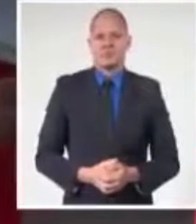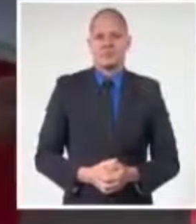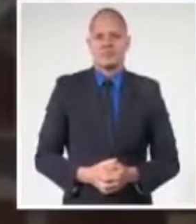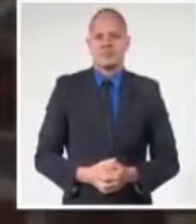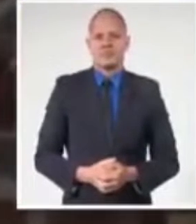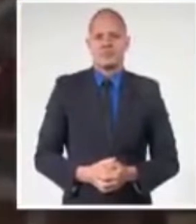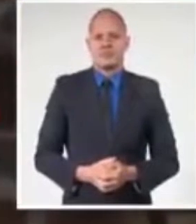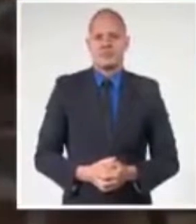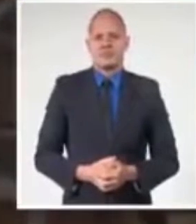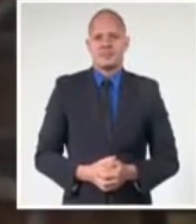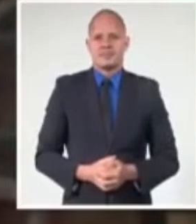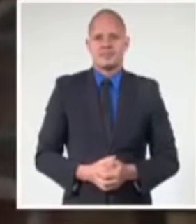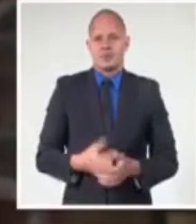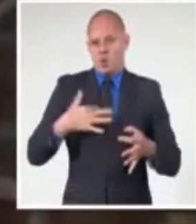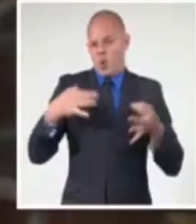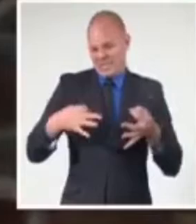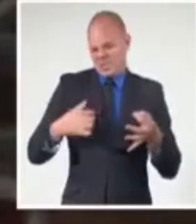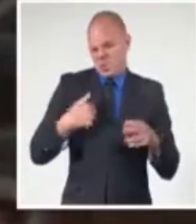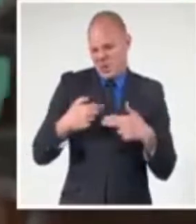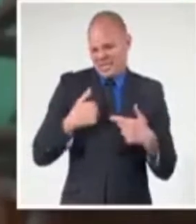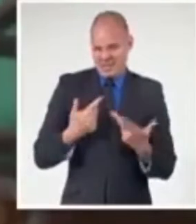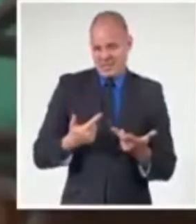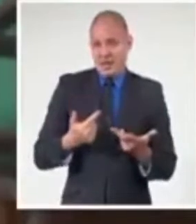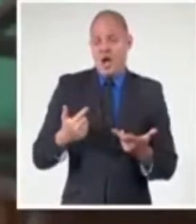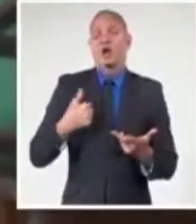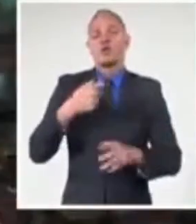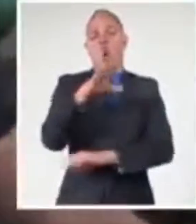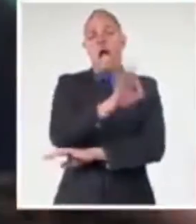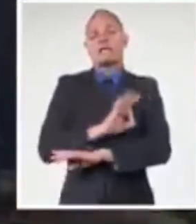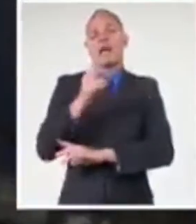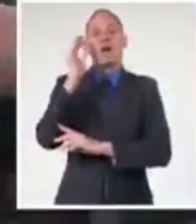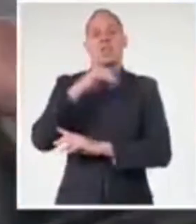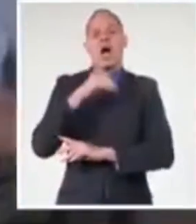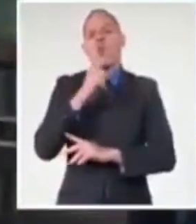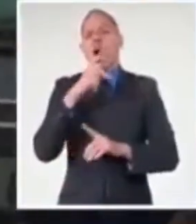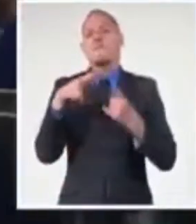Yo soy ingeniero mecánico, mi hobby es el trabajo.